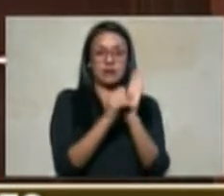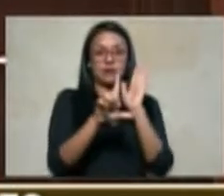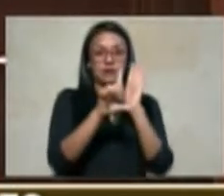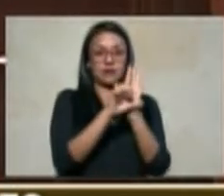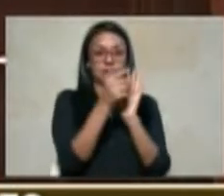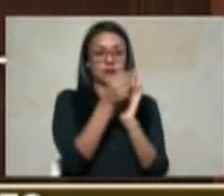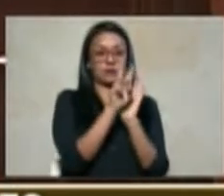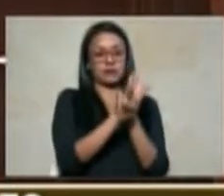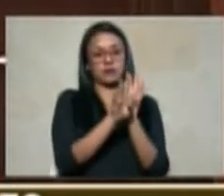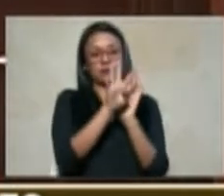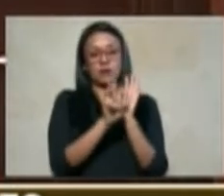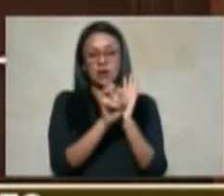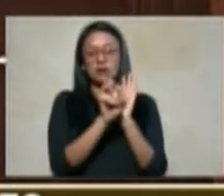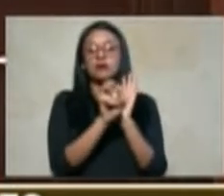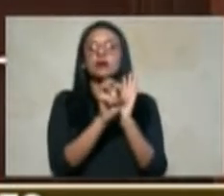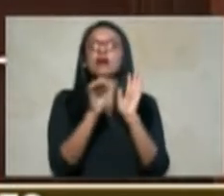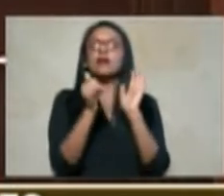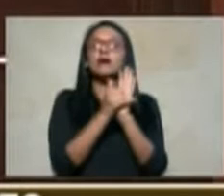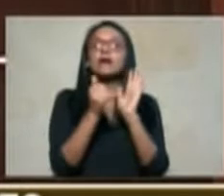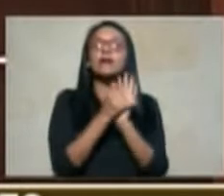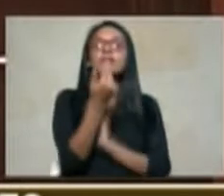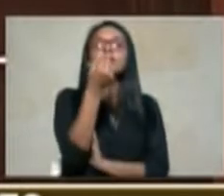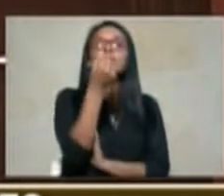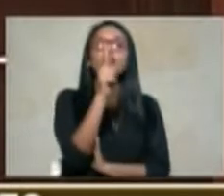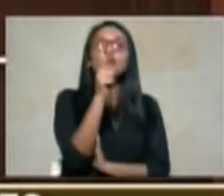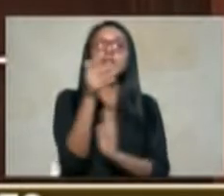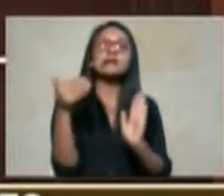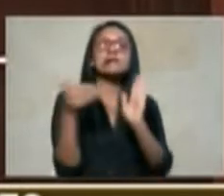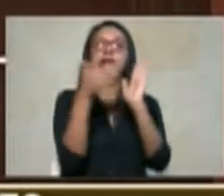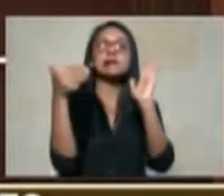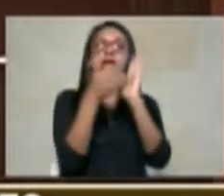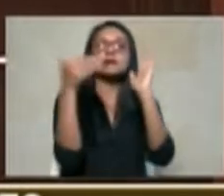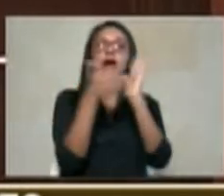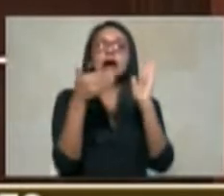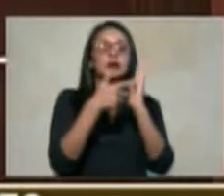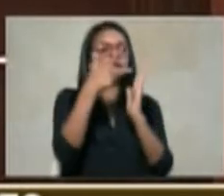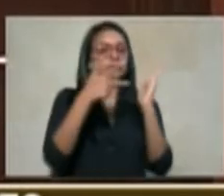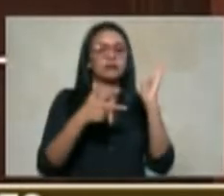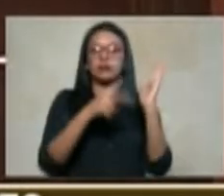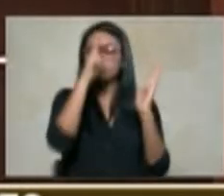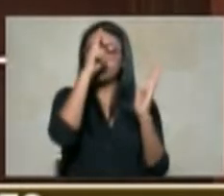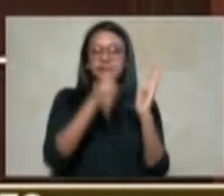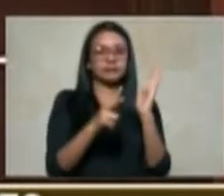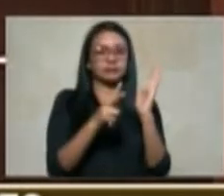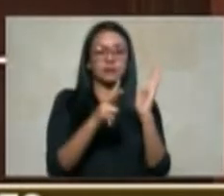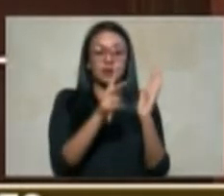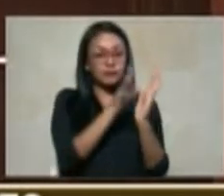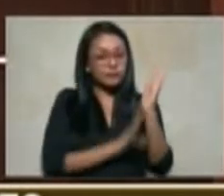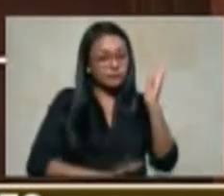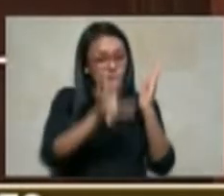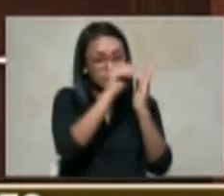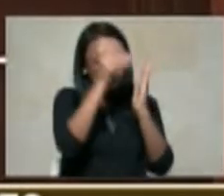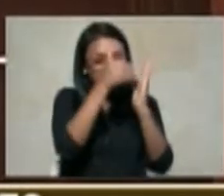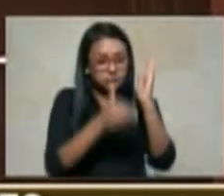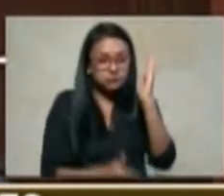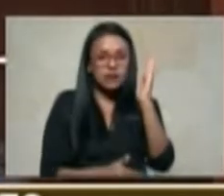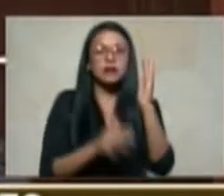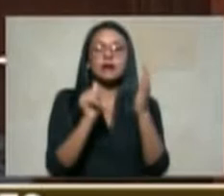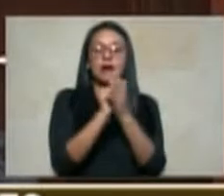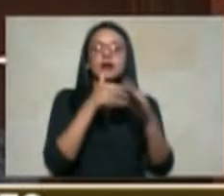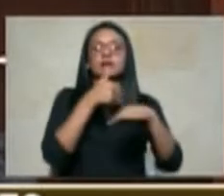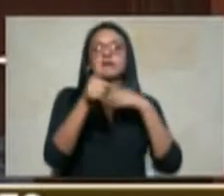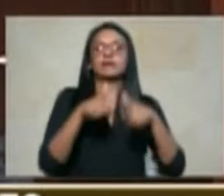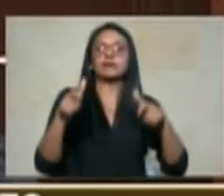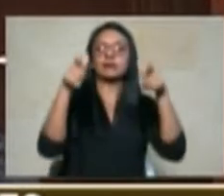demandas de inconstitucionalidad absolutamente en todas el máximo tribunal constitucional ha determinado